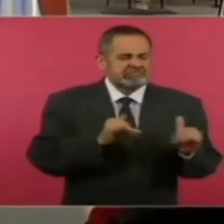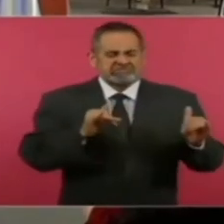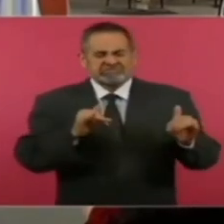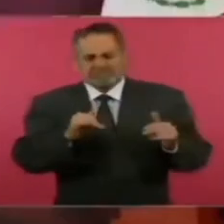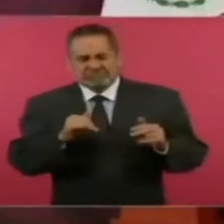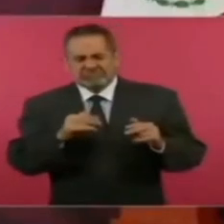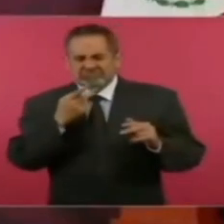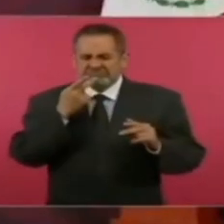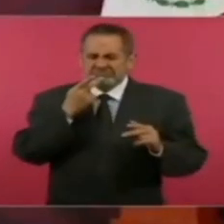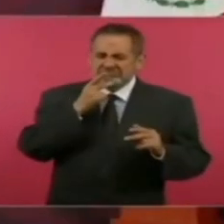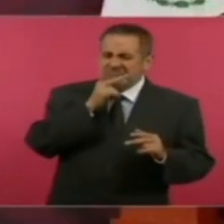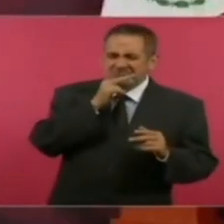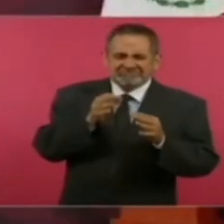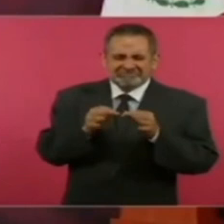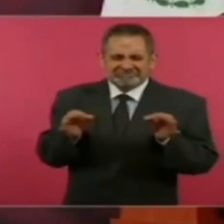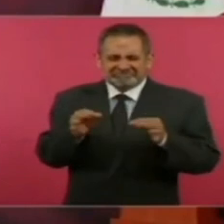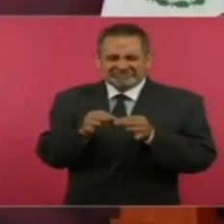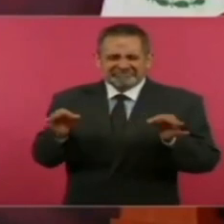coloquiales